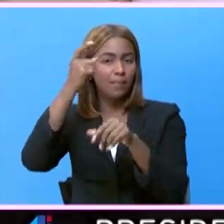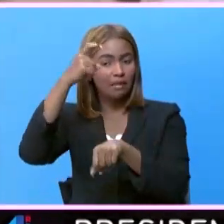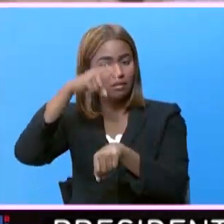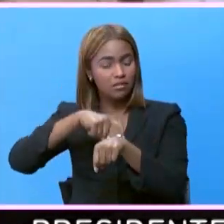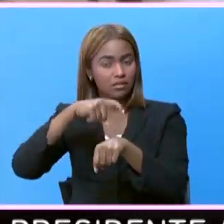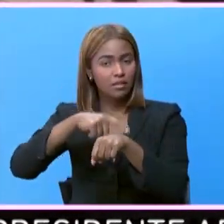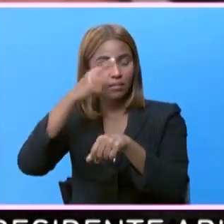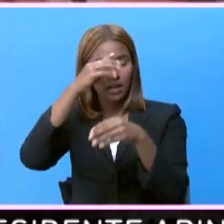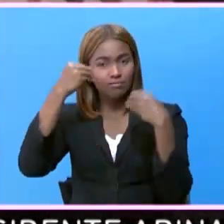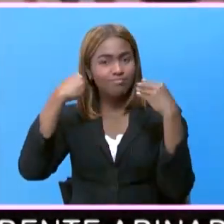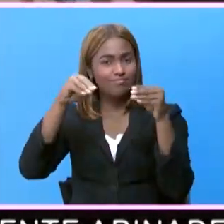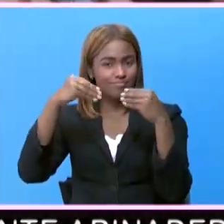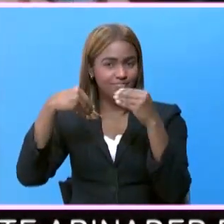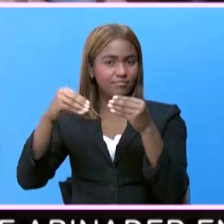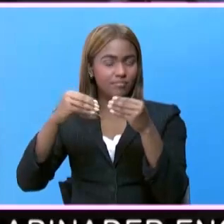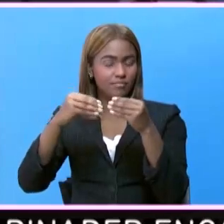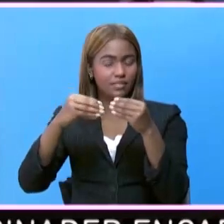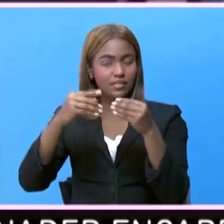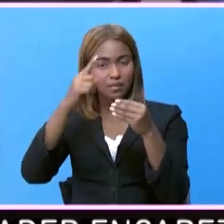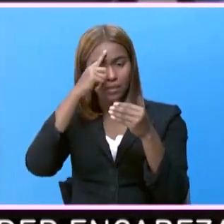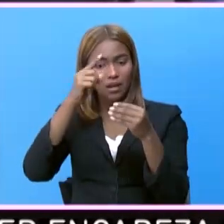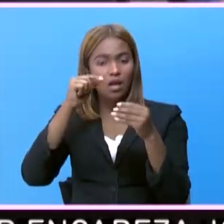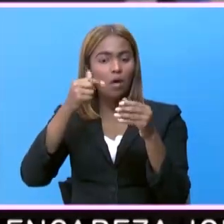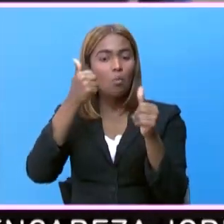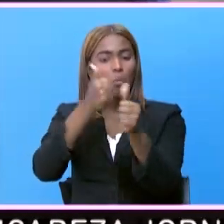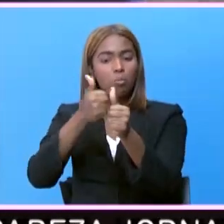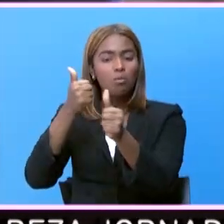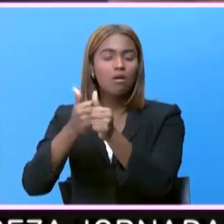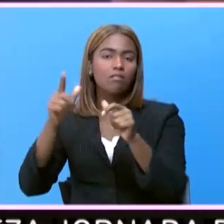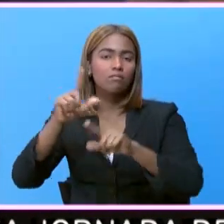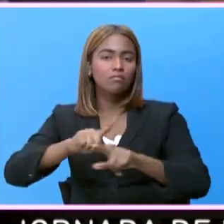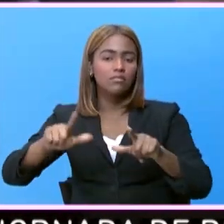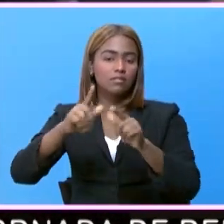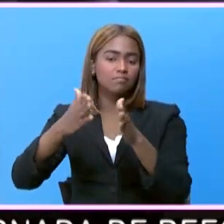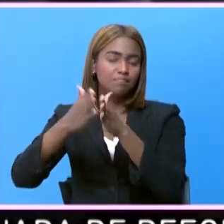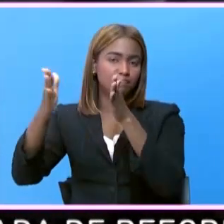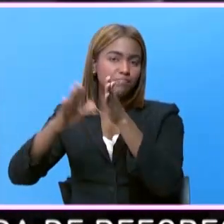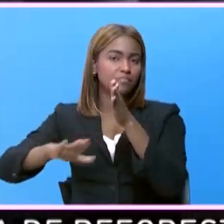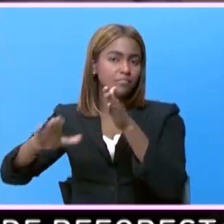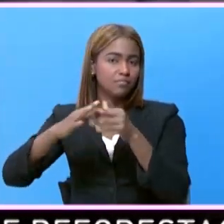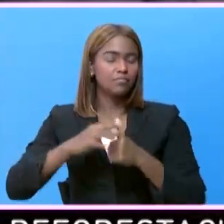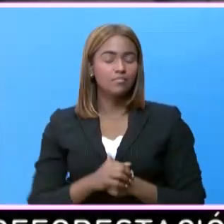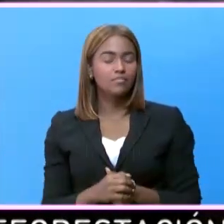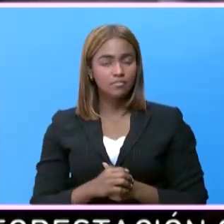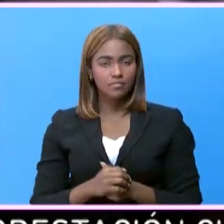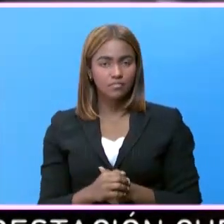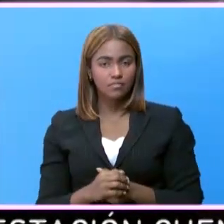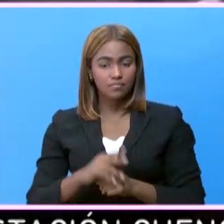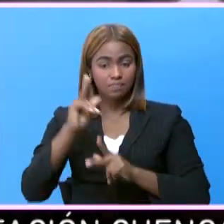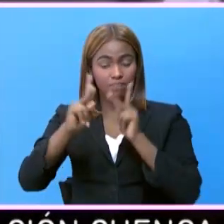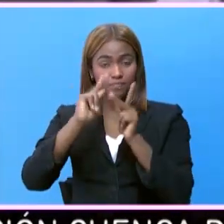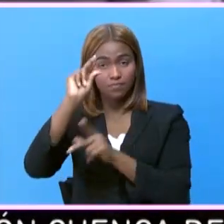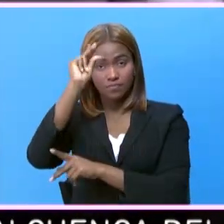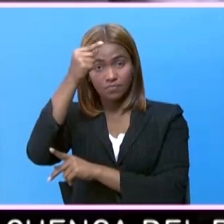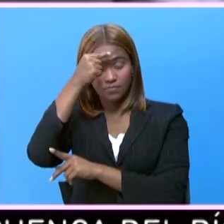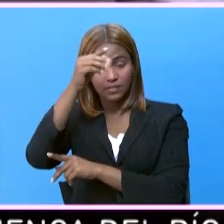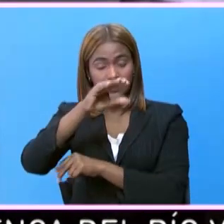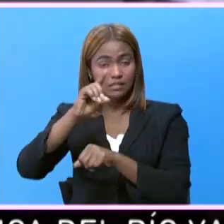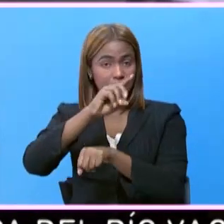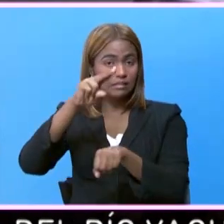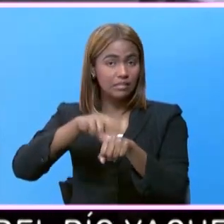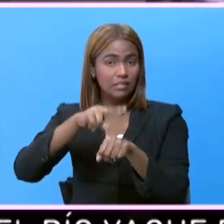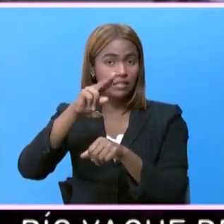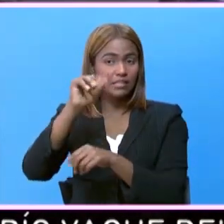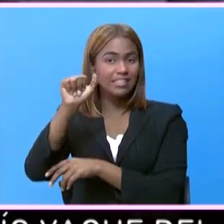etapa a la comercialización parcial en el mercado fronterizo. El alcalde municipal, Santiago Riverón,